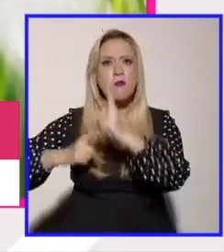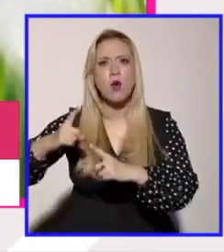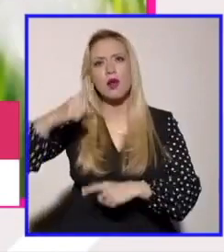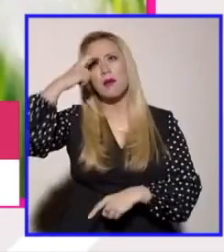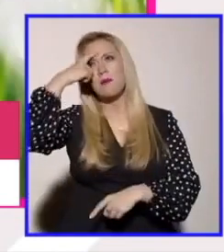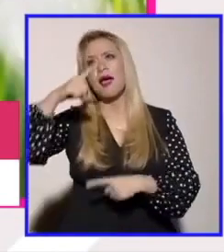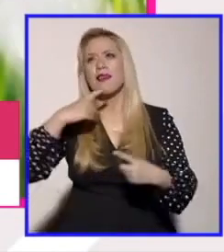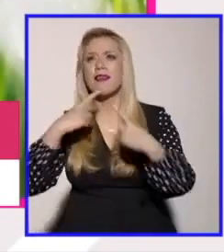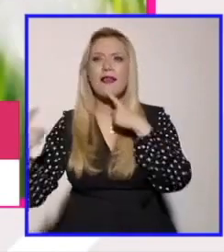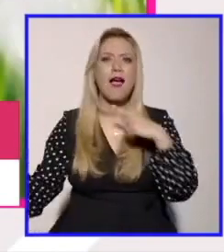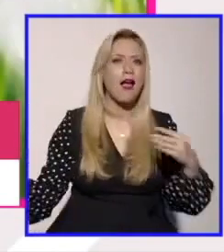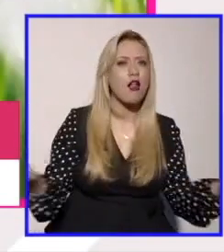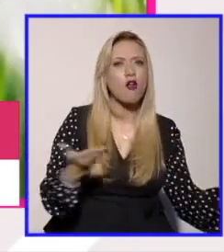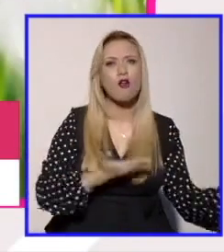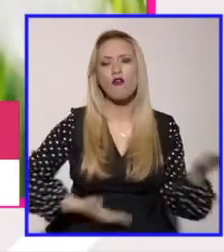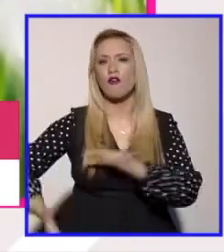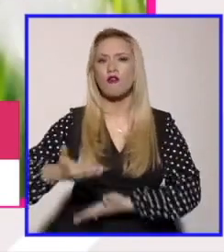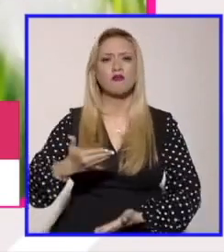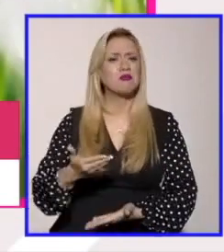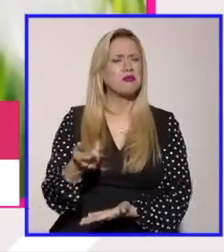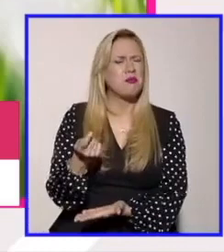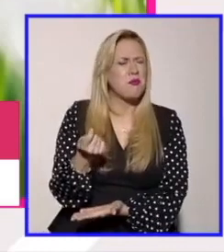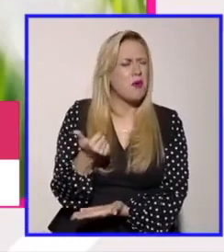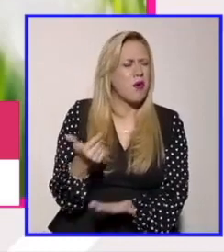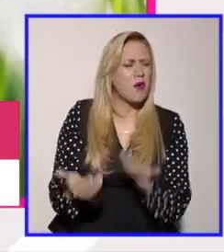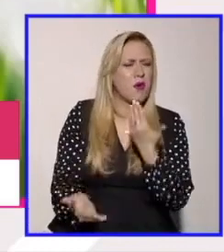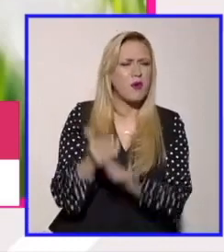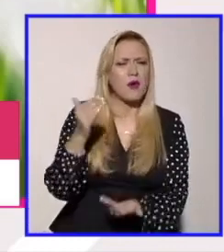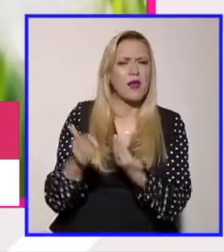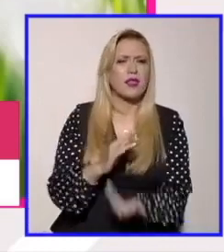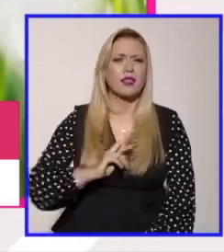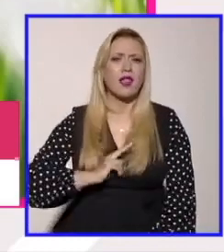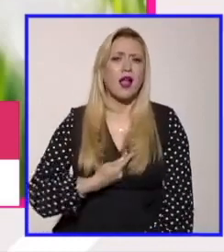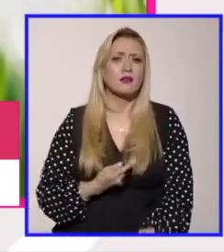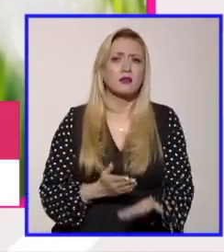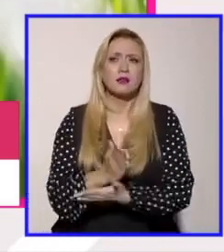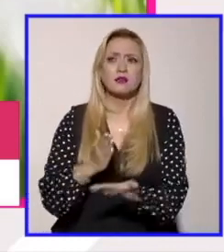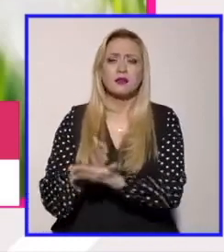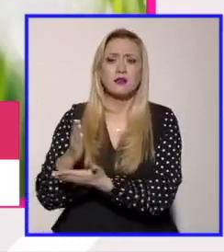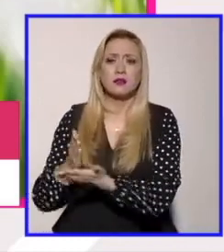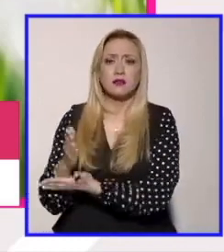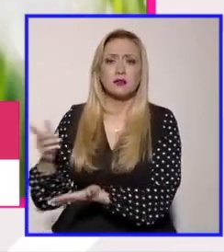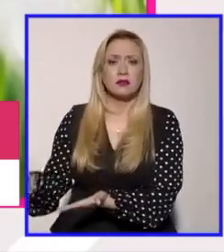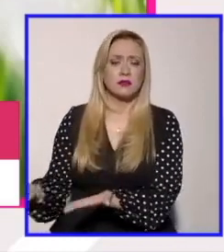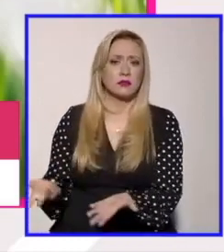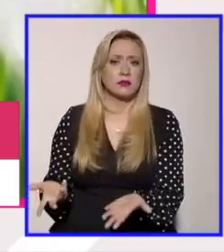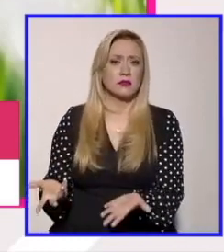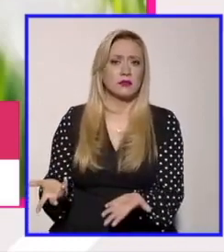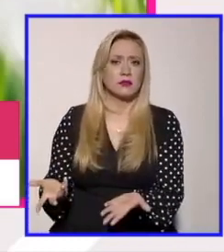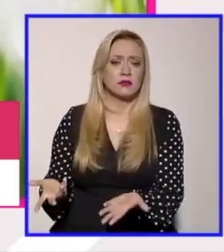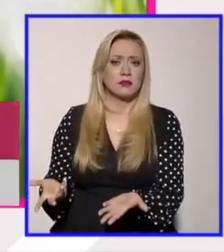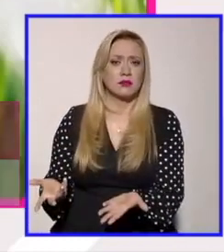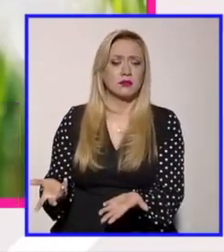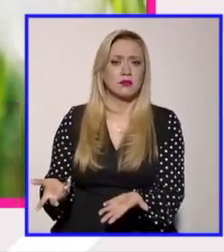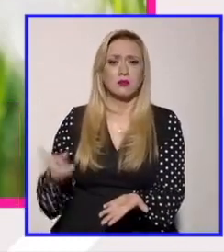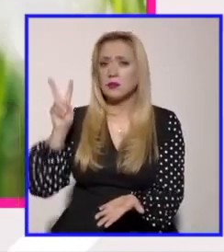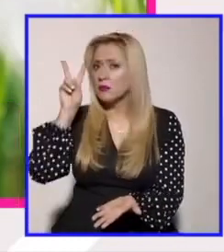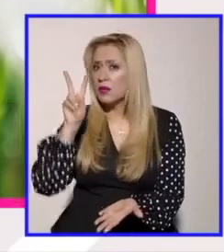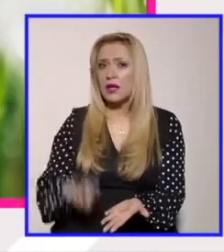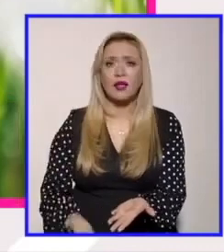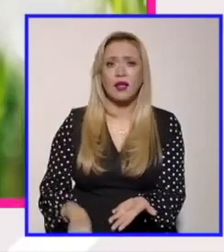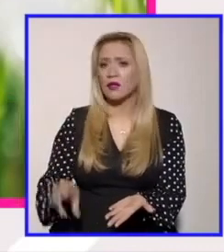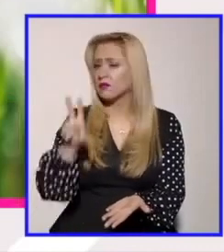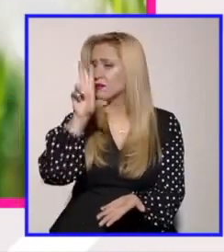lados la presencia la poca presencia que tenemos las personas trans se lea como un borrado cuando estadísticamente no es así